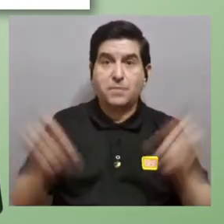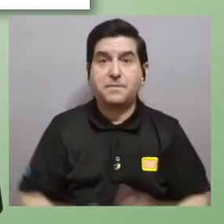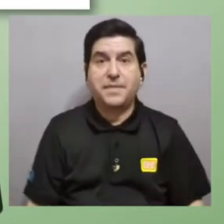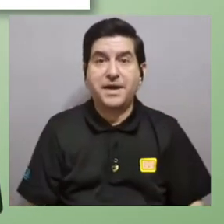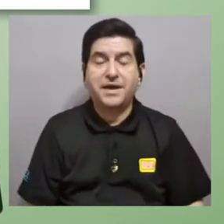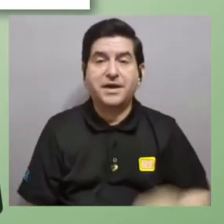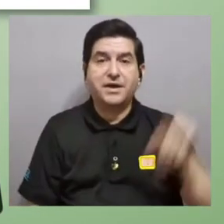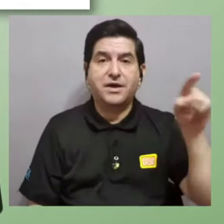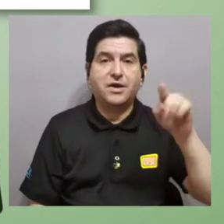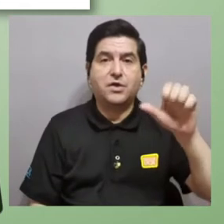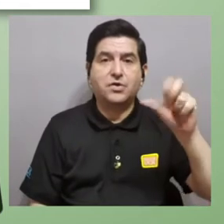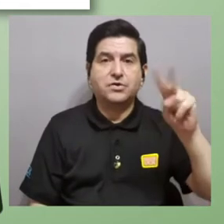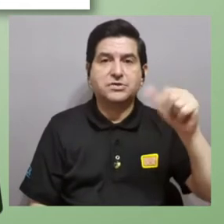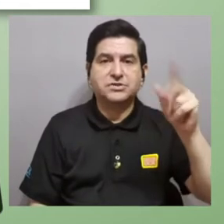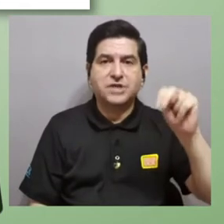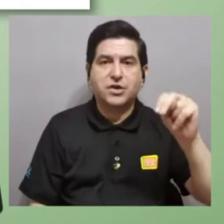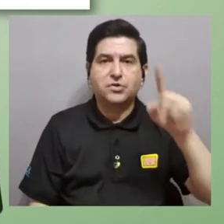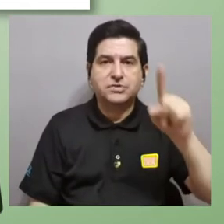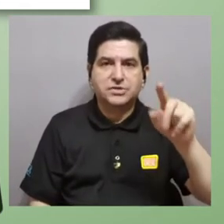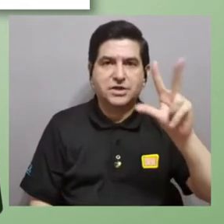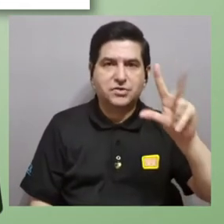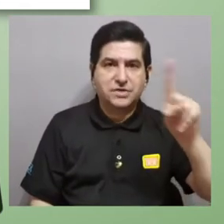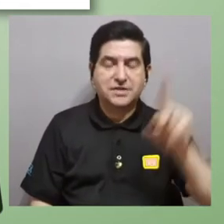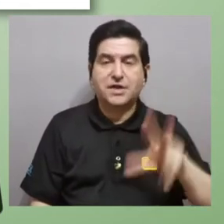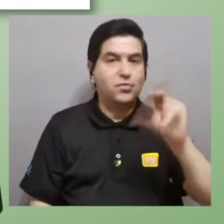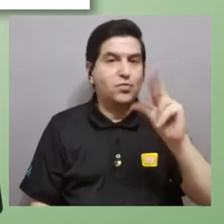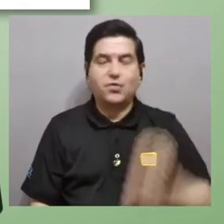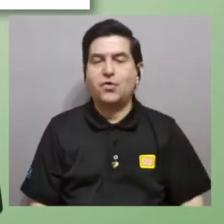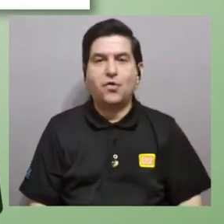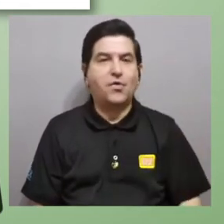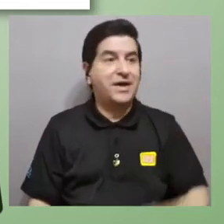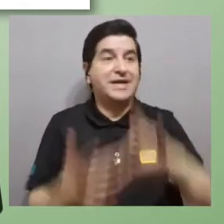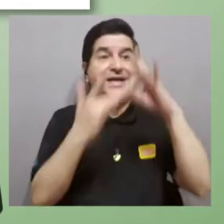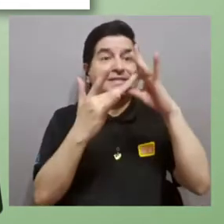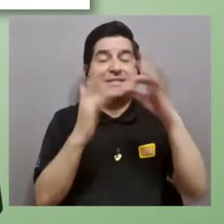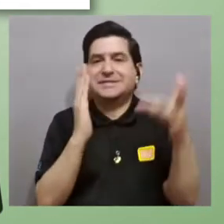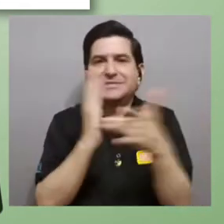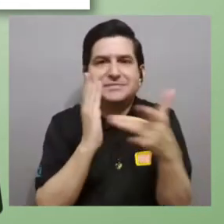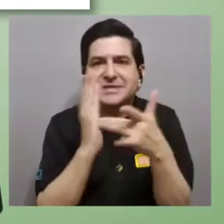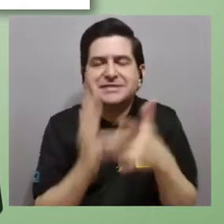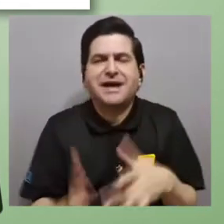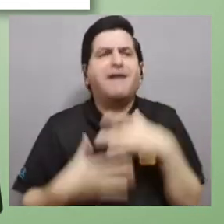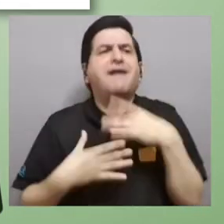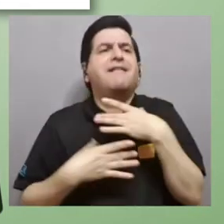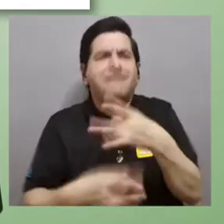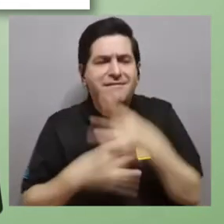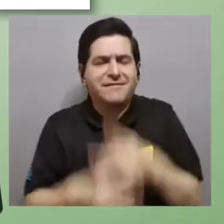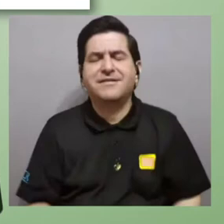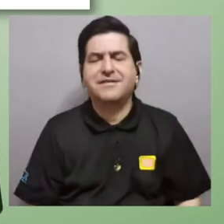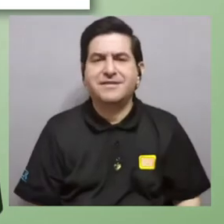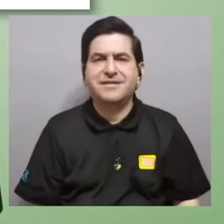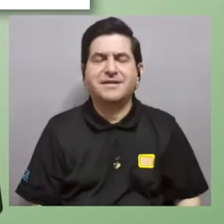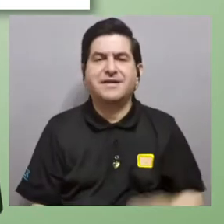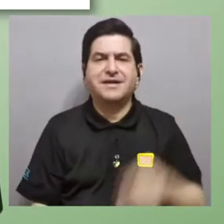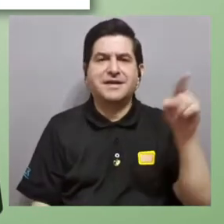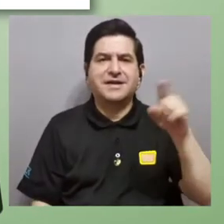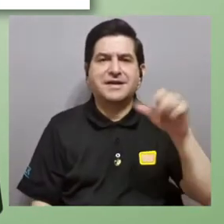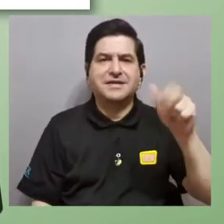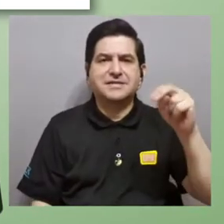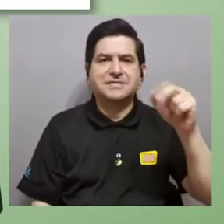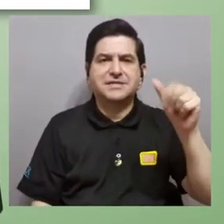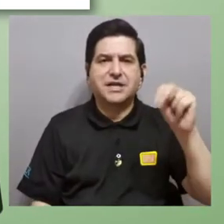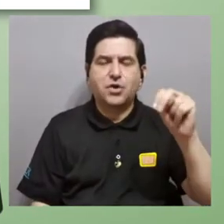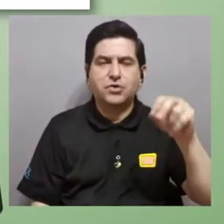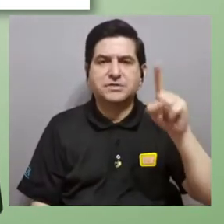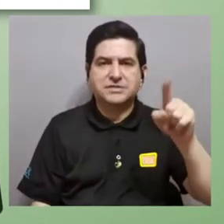pero el Xenon 129 no tanto, tiene unas técnicas muy particulares y tiene una cuestión muy interesante, que el Xenon